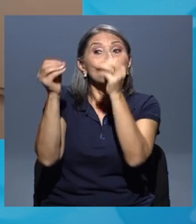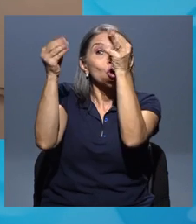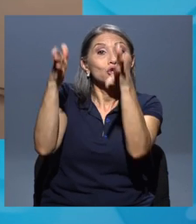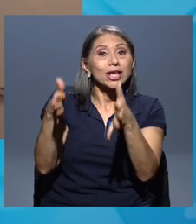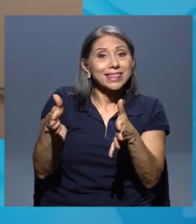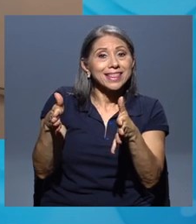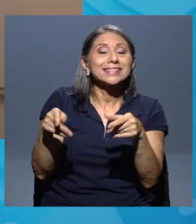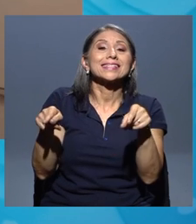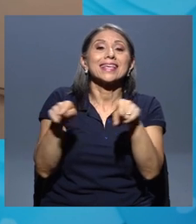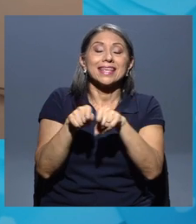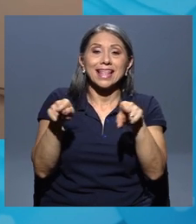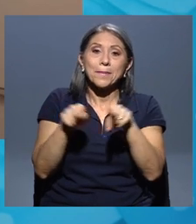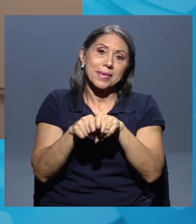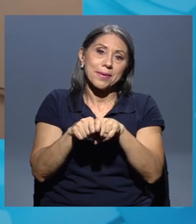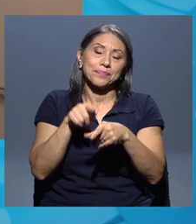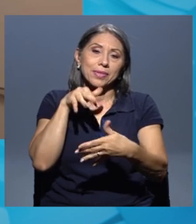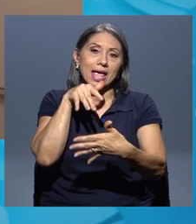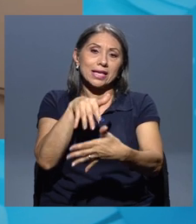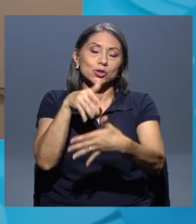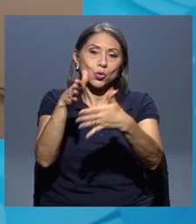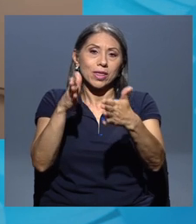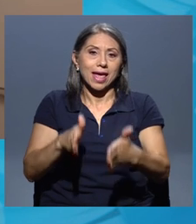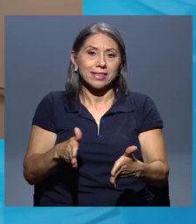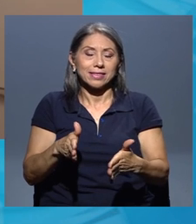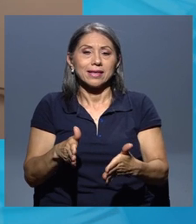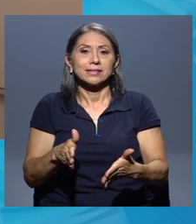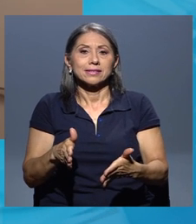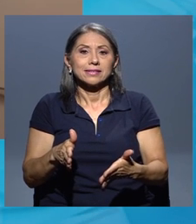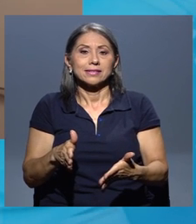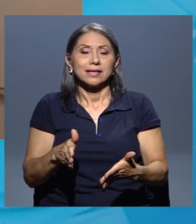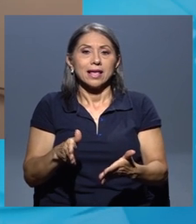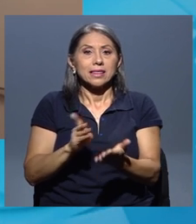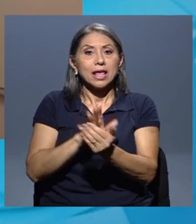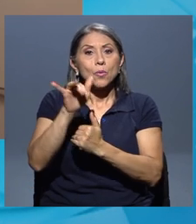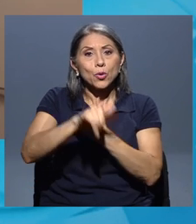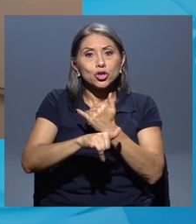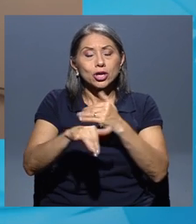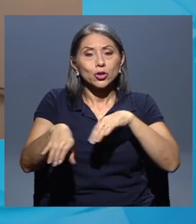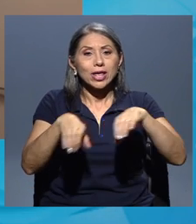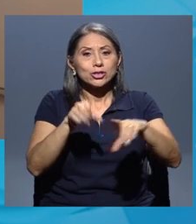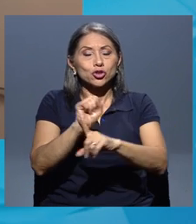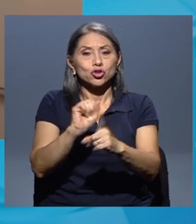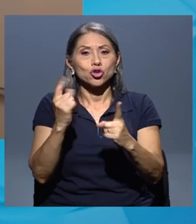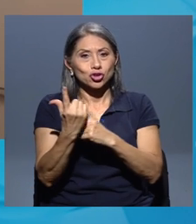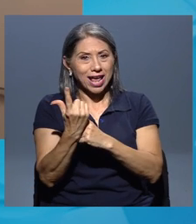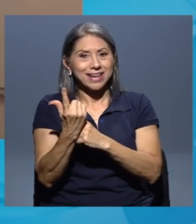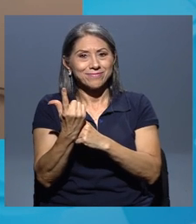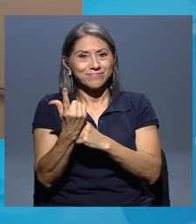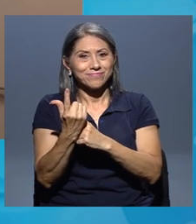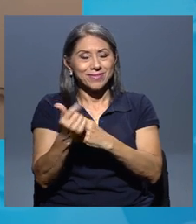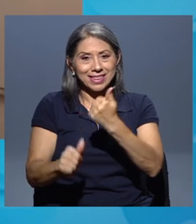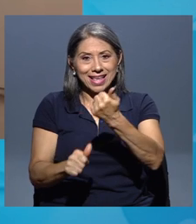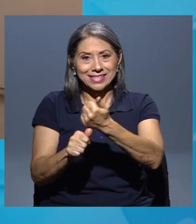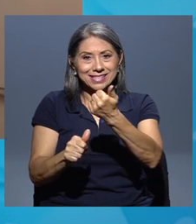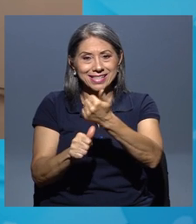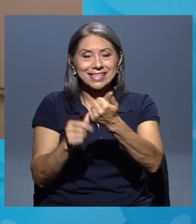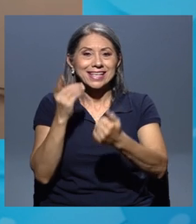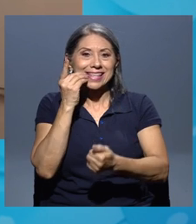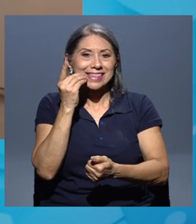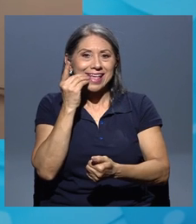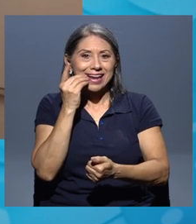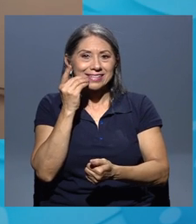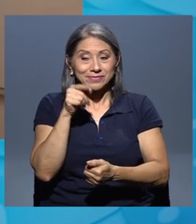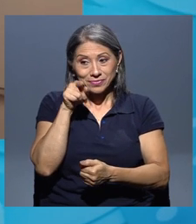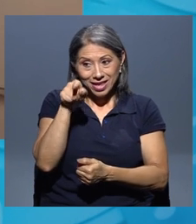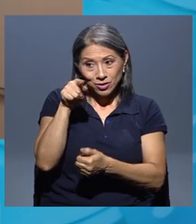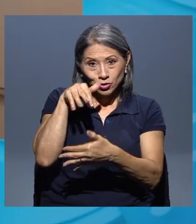Y también tenemos a estudiantes del proyecto de acción social que es el de asistentes dentales, de formación